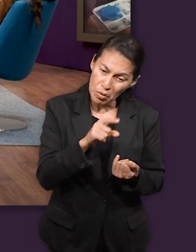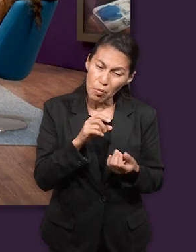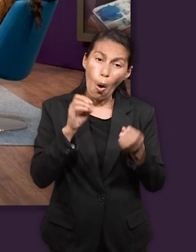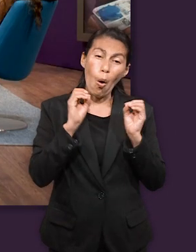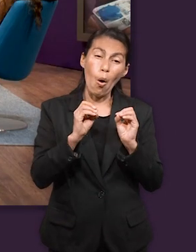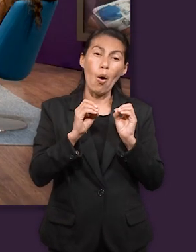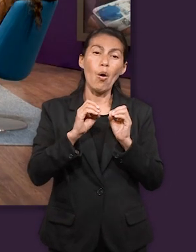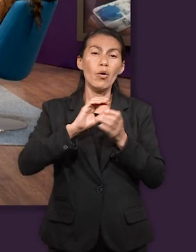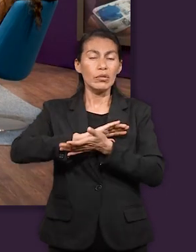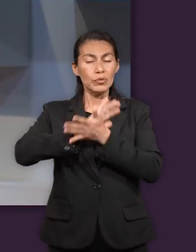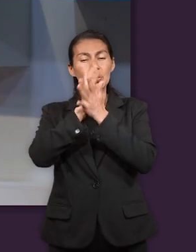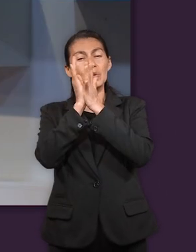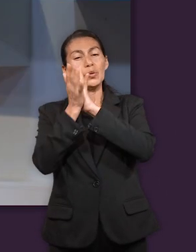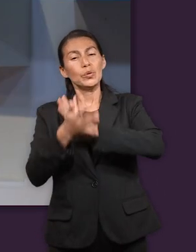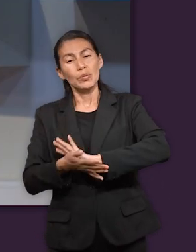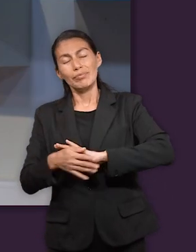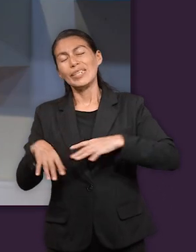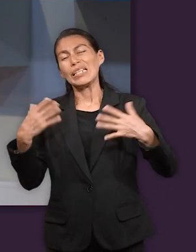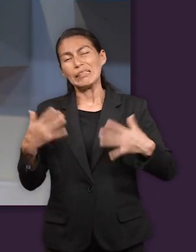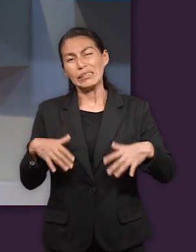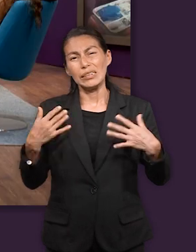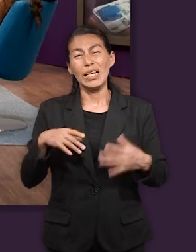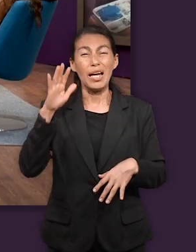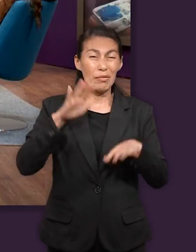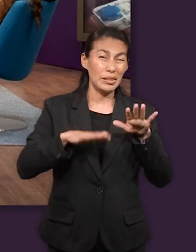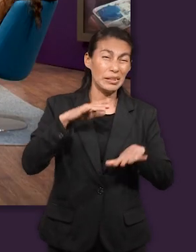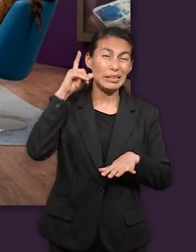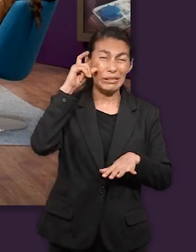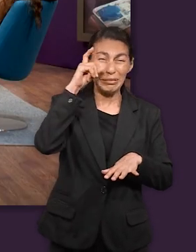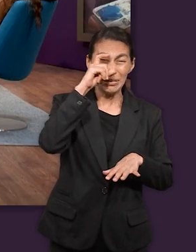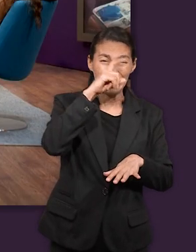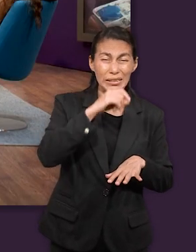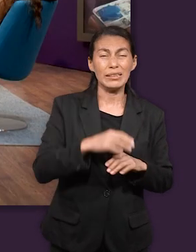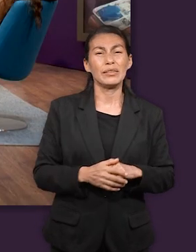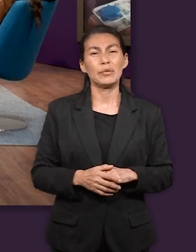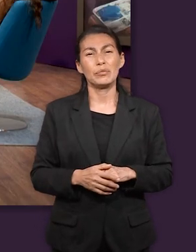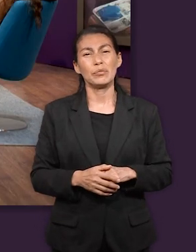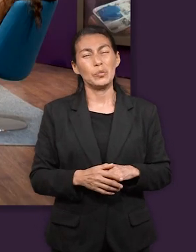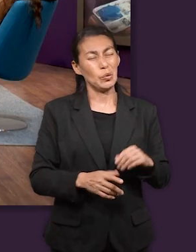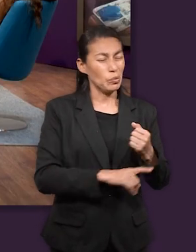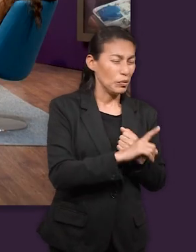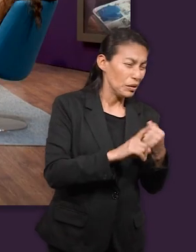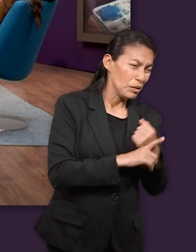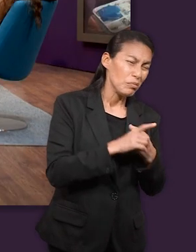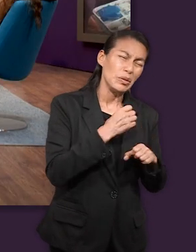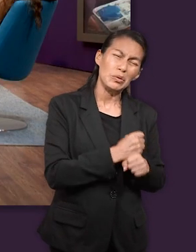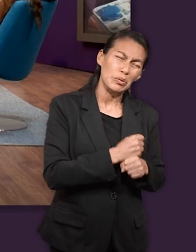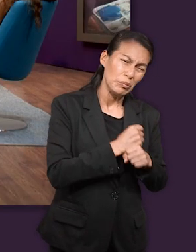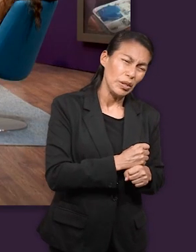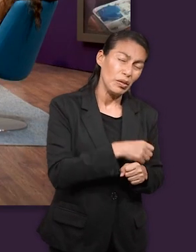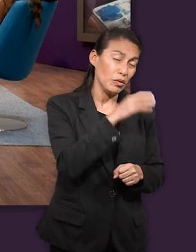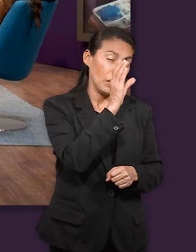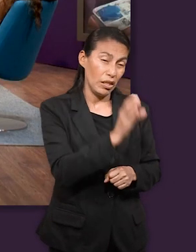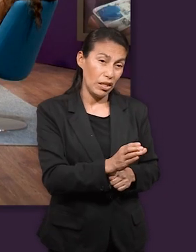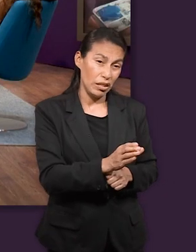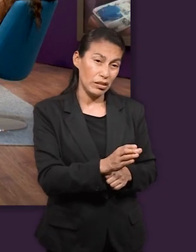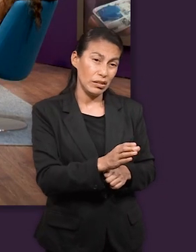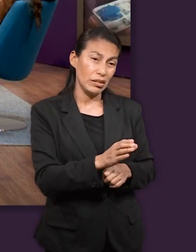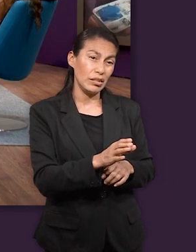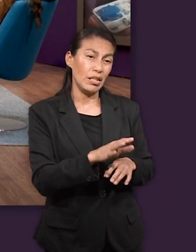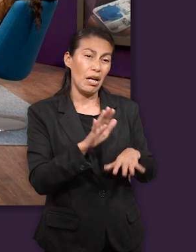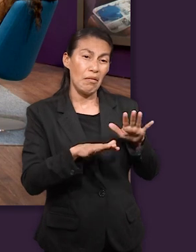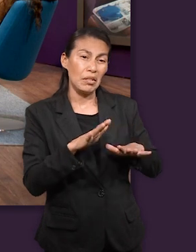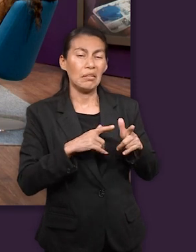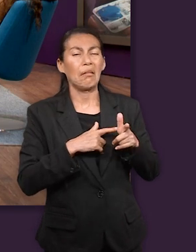cambiando si hemos madurado si hemos superado a veces nos lleva toda la vida superar